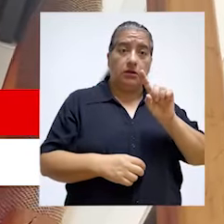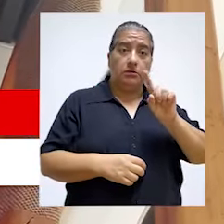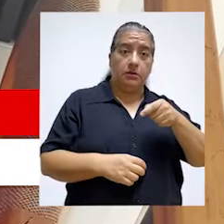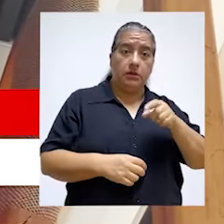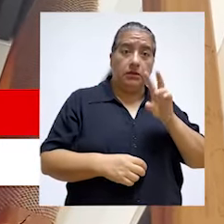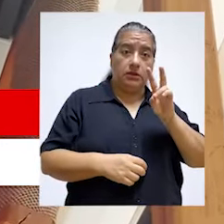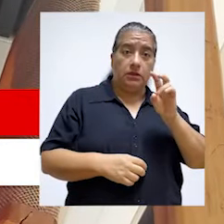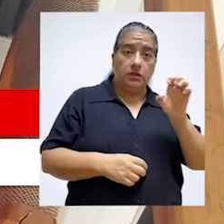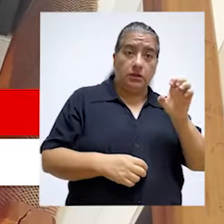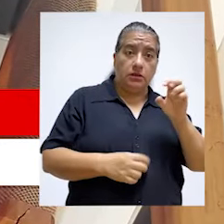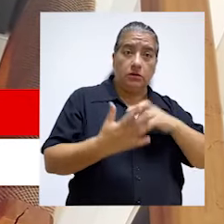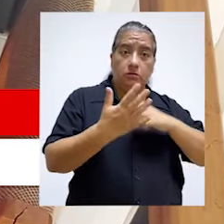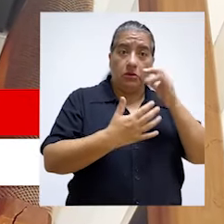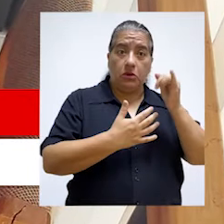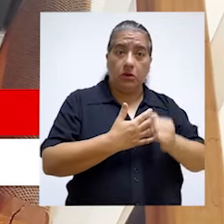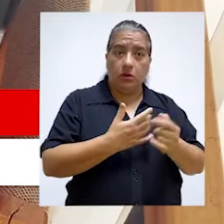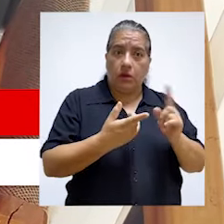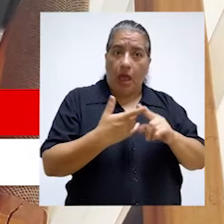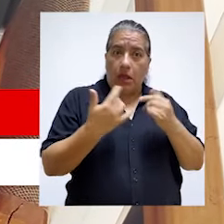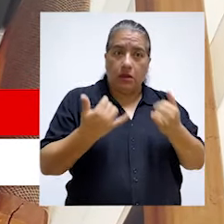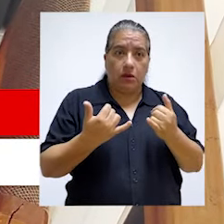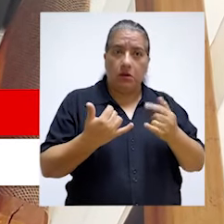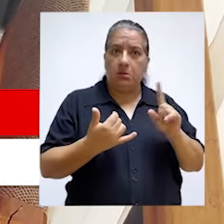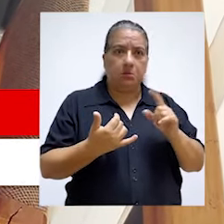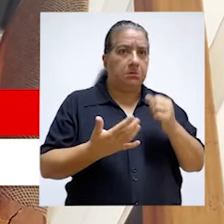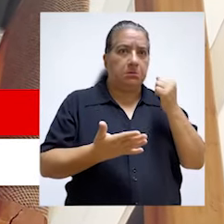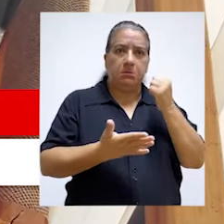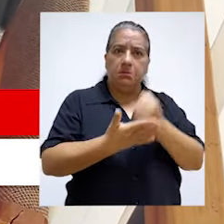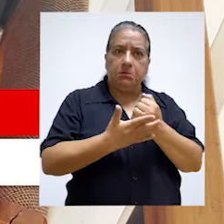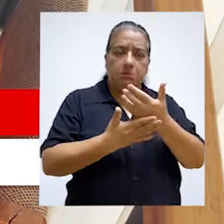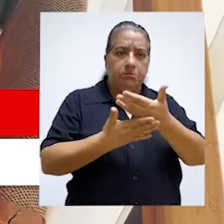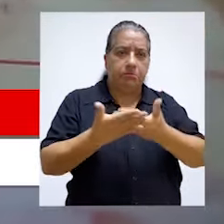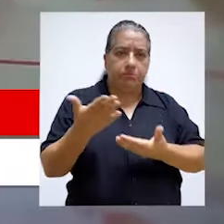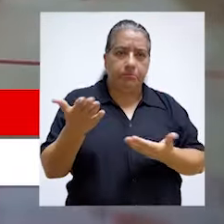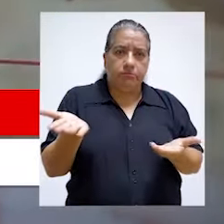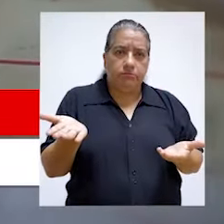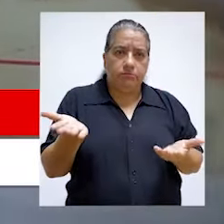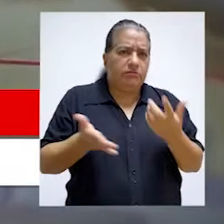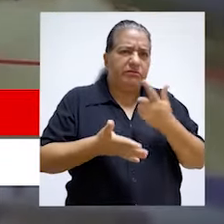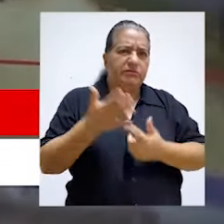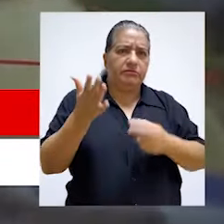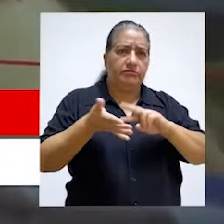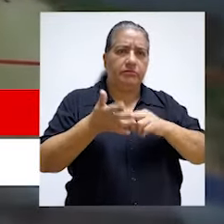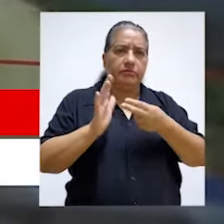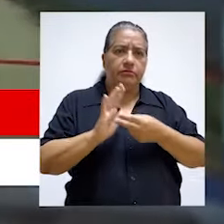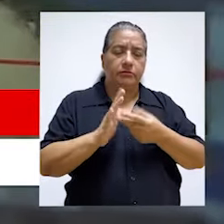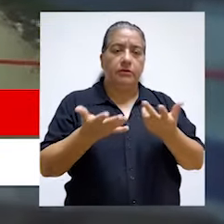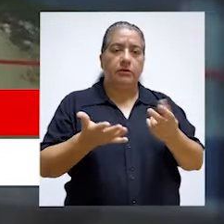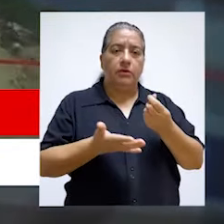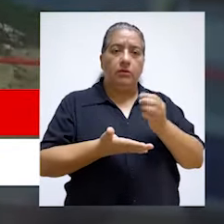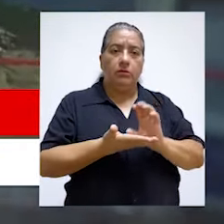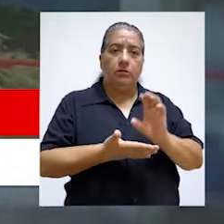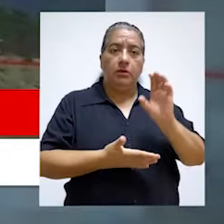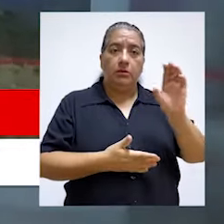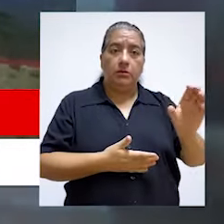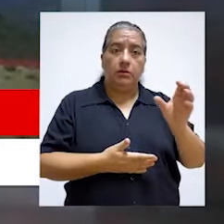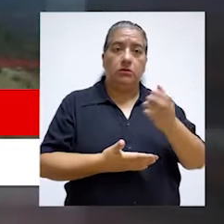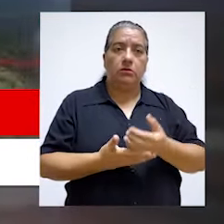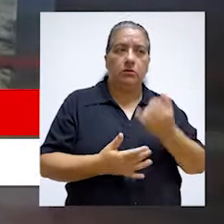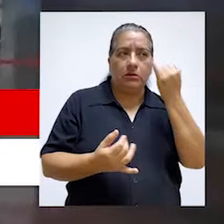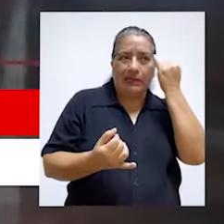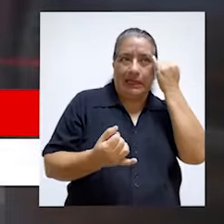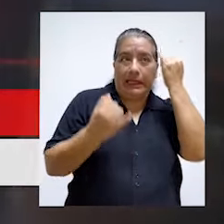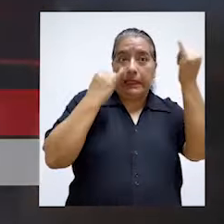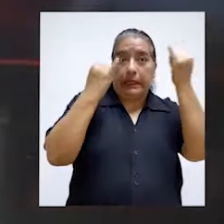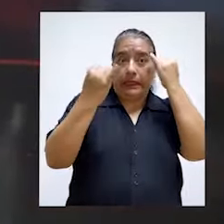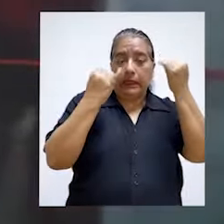aprobado expediente técnico. ¿Eso qué quiere decir? Que a la fecha tenemos inversiones como ideas pero que no terminan de tener el documento